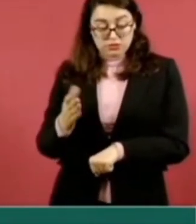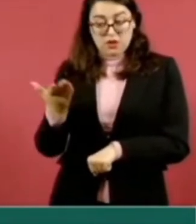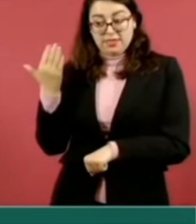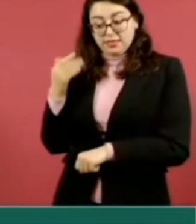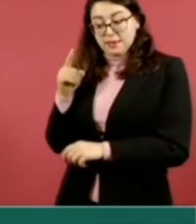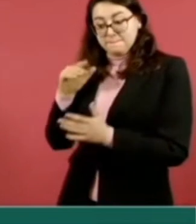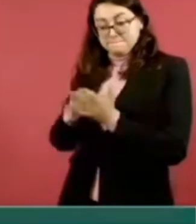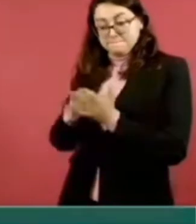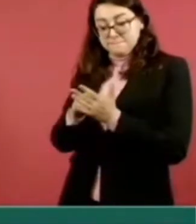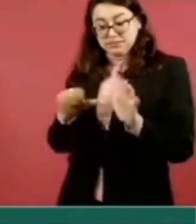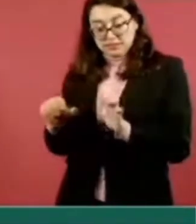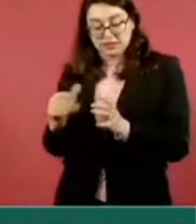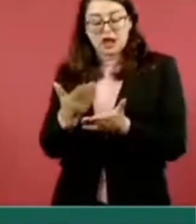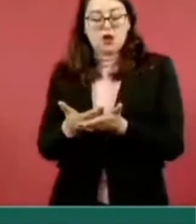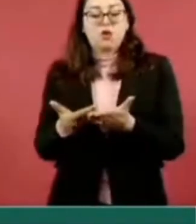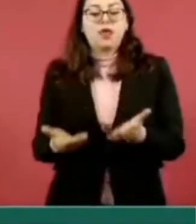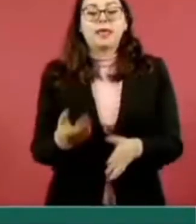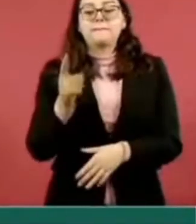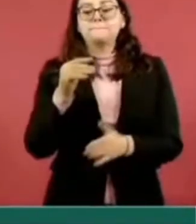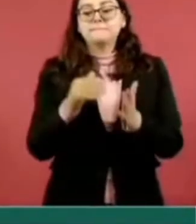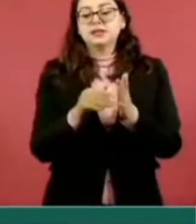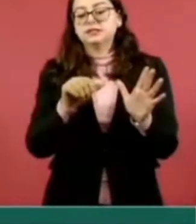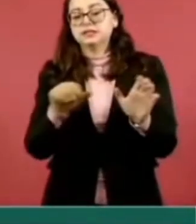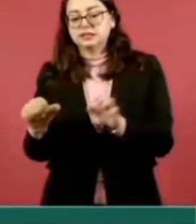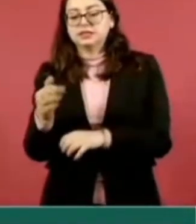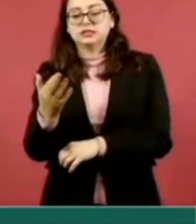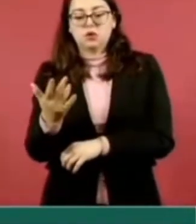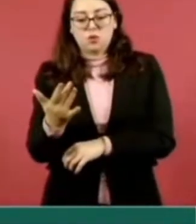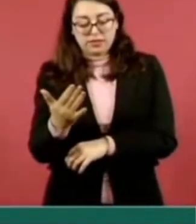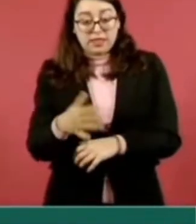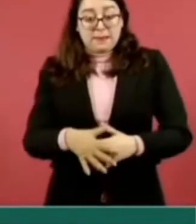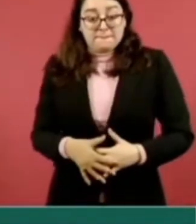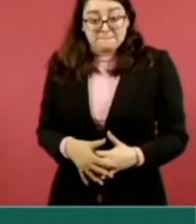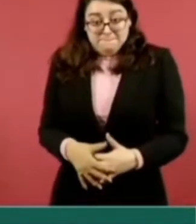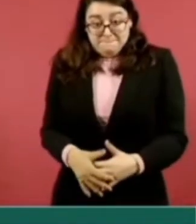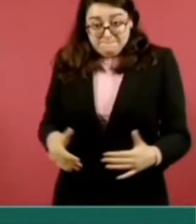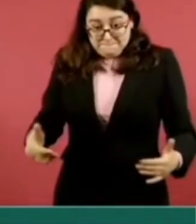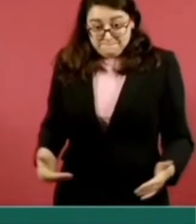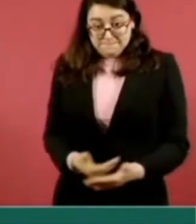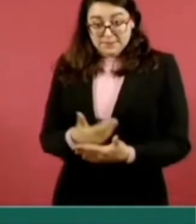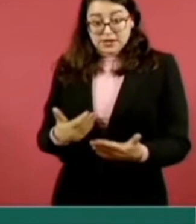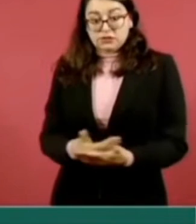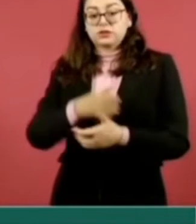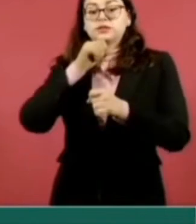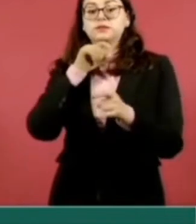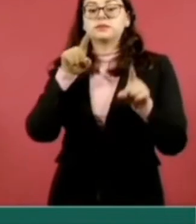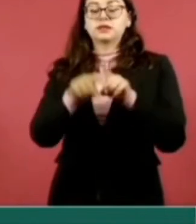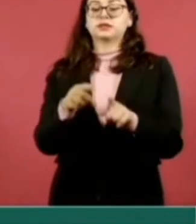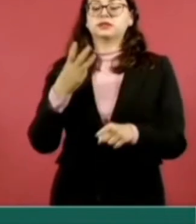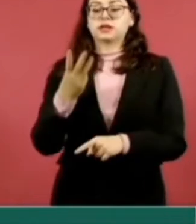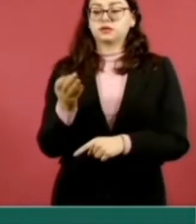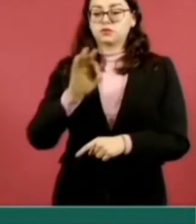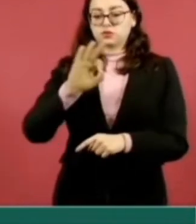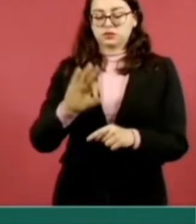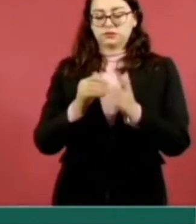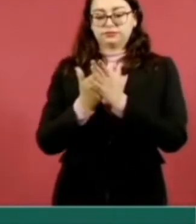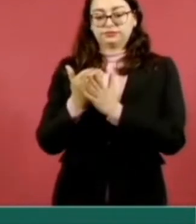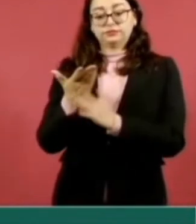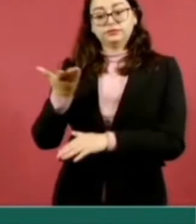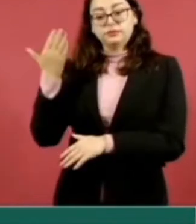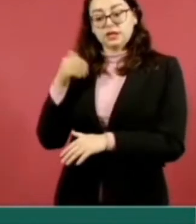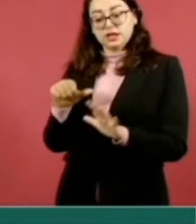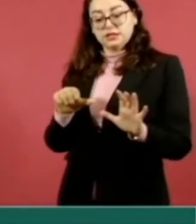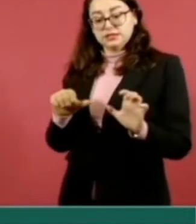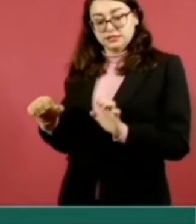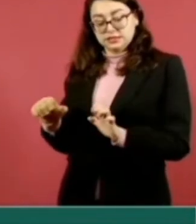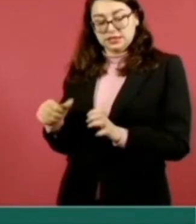a 1 mil 656. También los partos atendidos tuvieron un incremento del 3 por ciento, pasando de 688